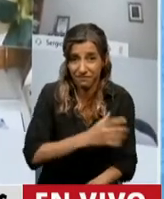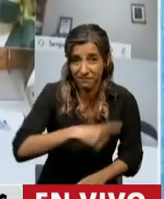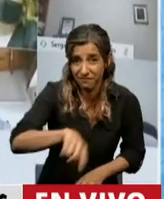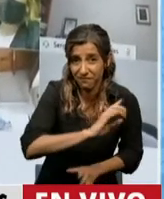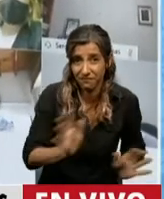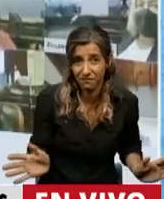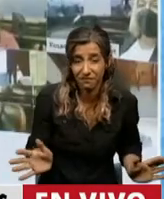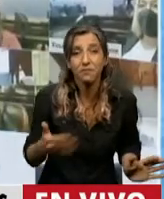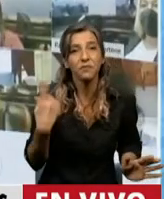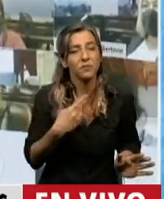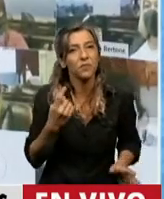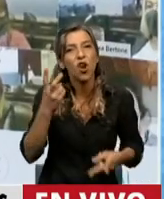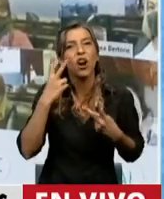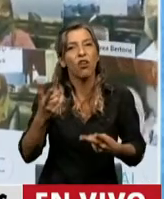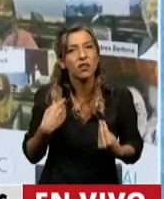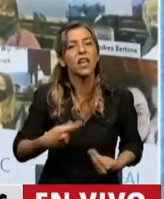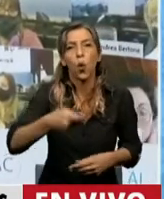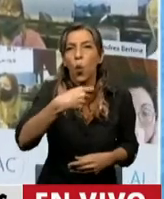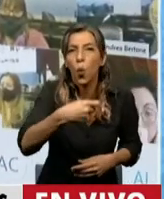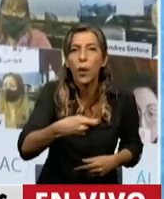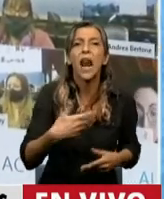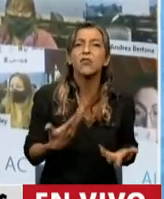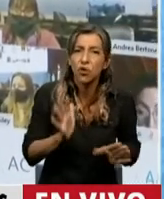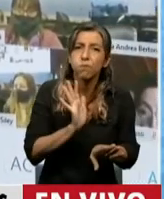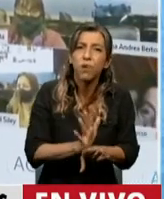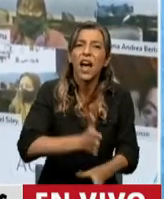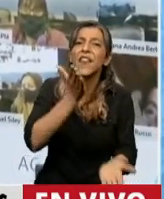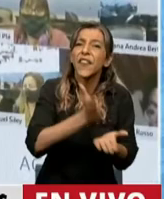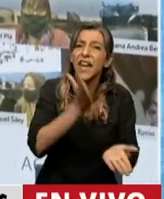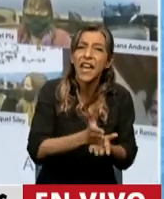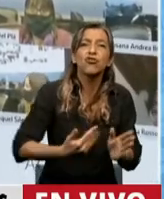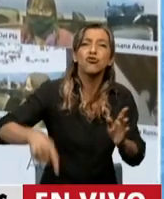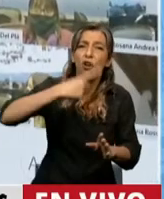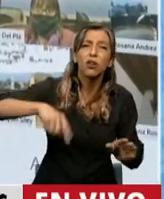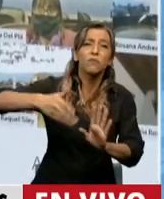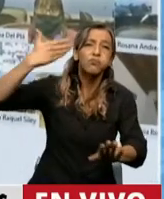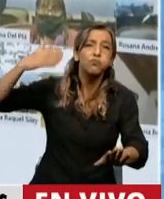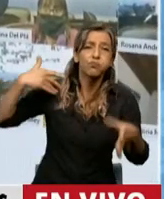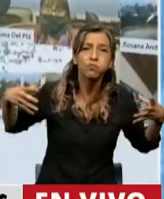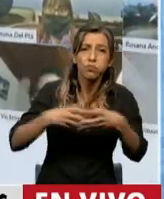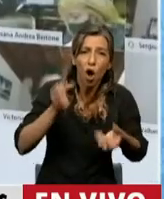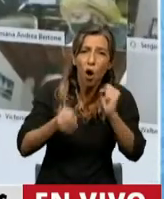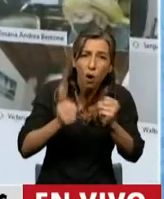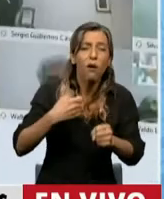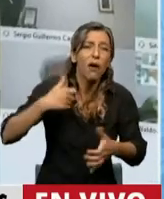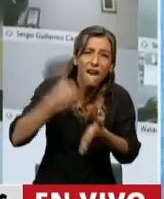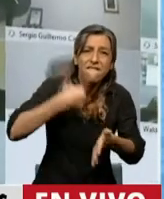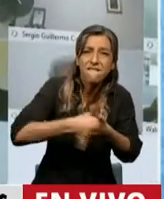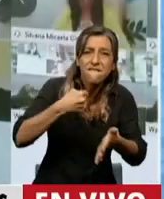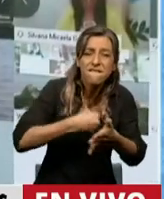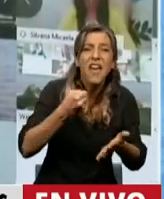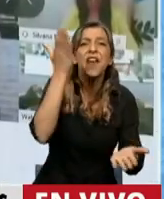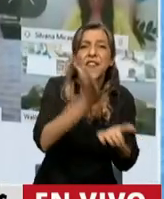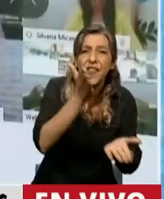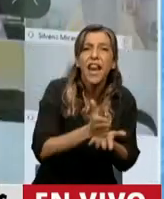reconocer que la jubilación ha sido conquistada luego de décadas de lucha del movimiento obrero en nuestro país, como el derecho al